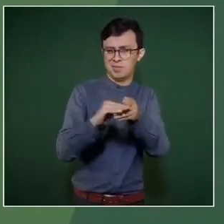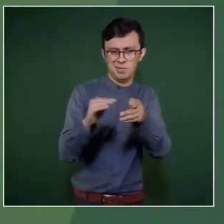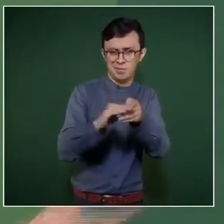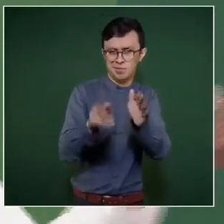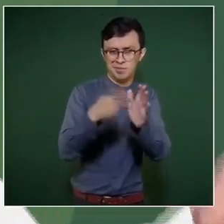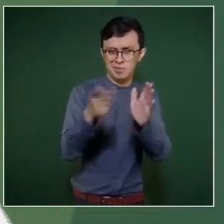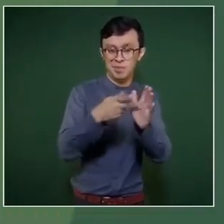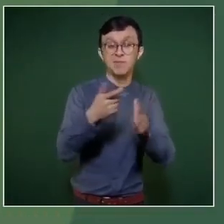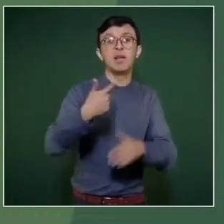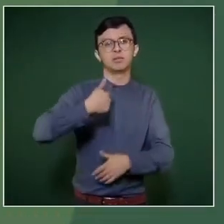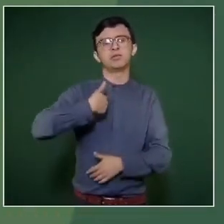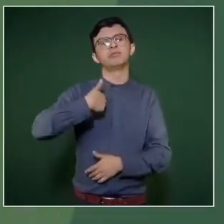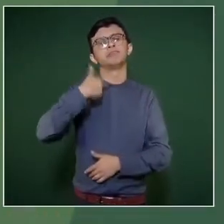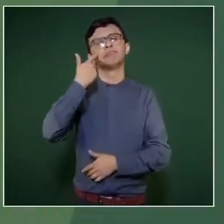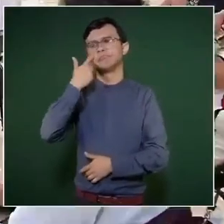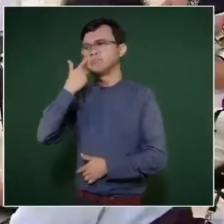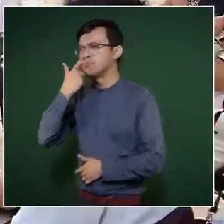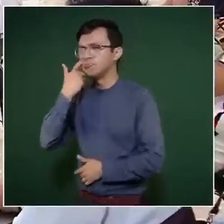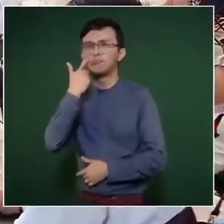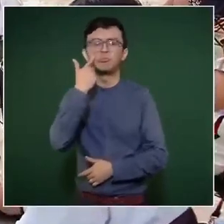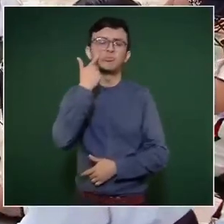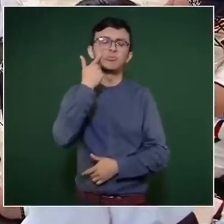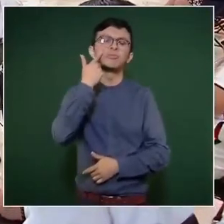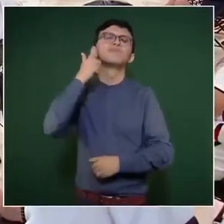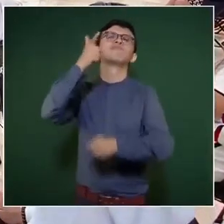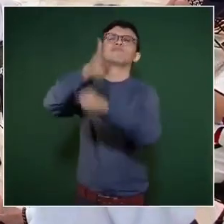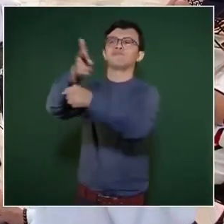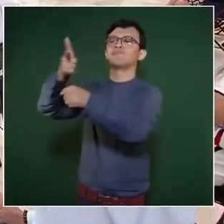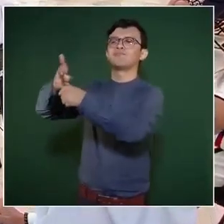y yo sé cómo estamos.